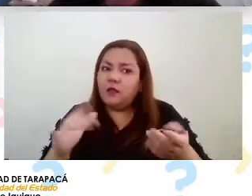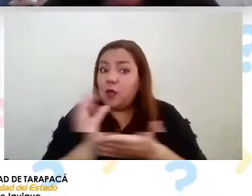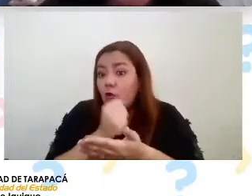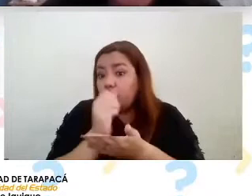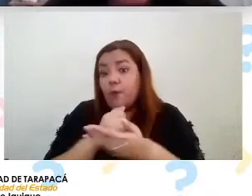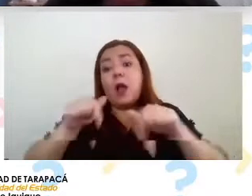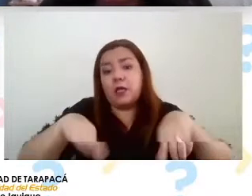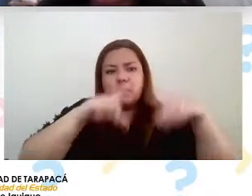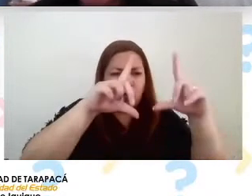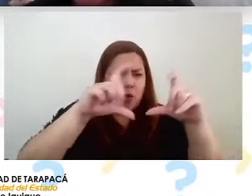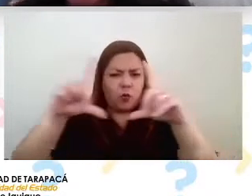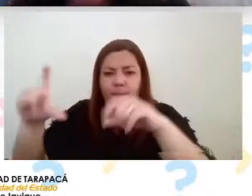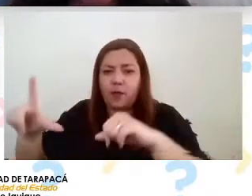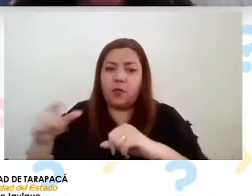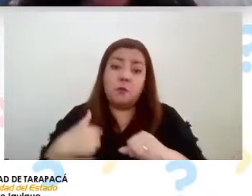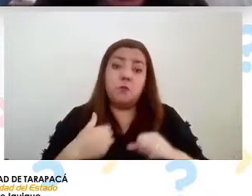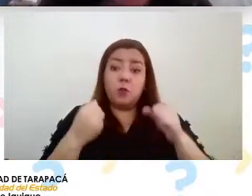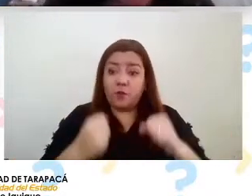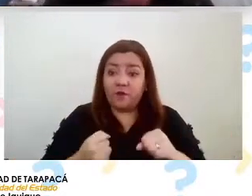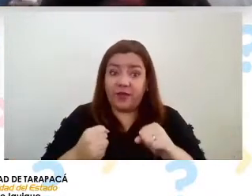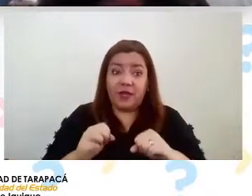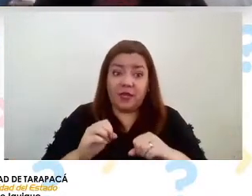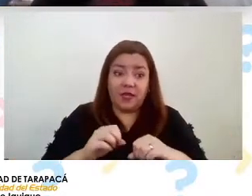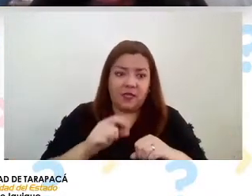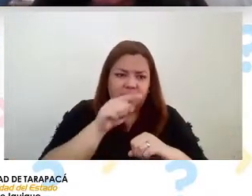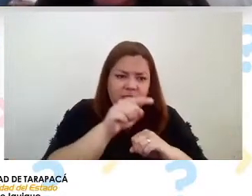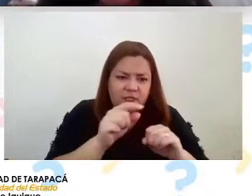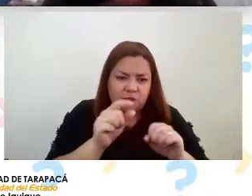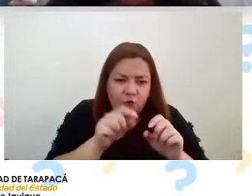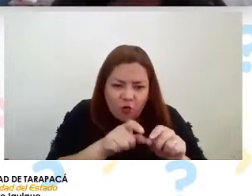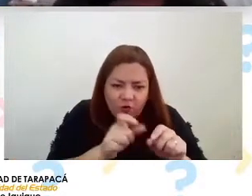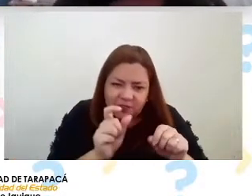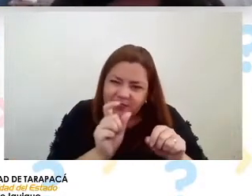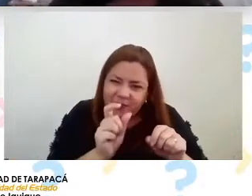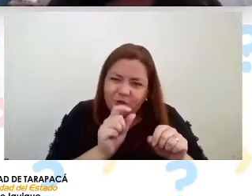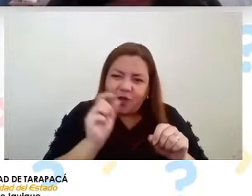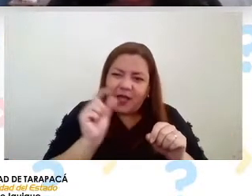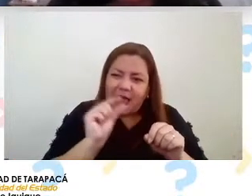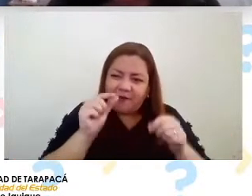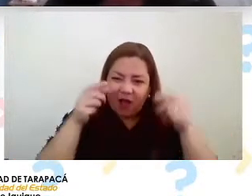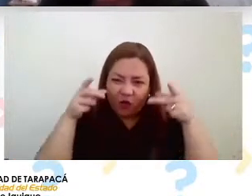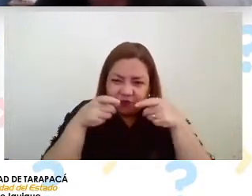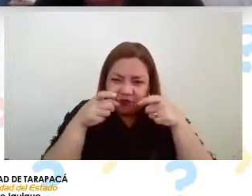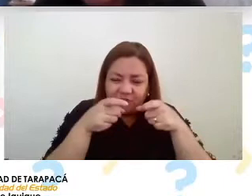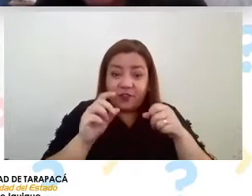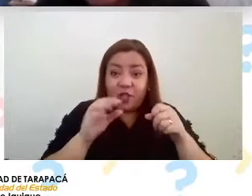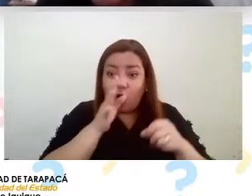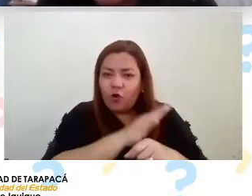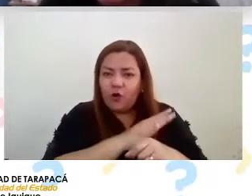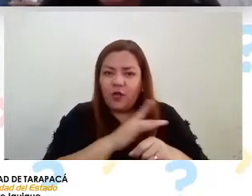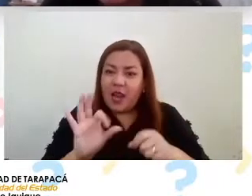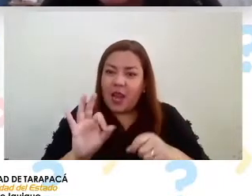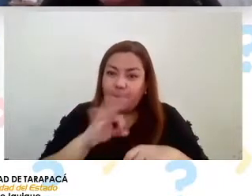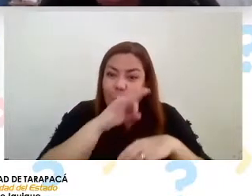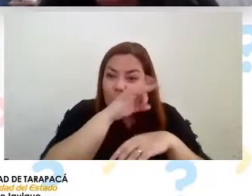podemos ver insectos como estos escarabajos de colores la polilla del desierto